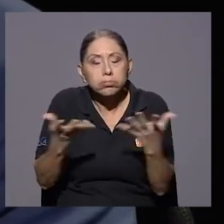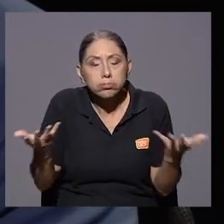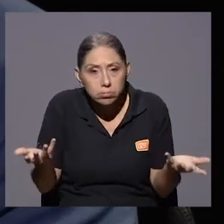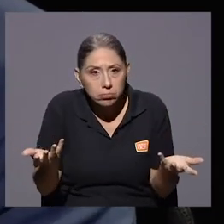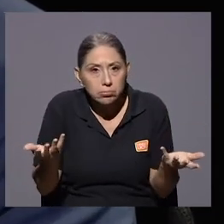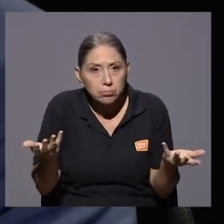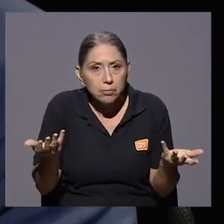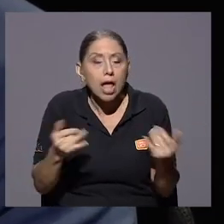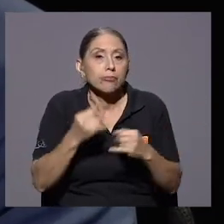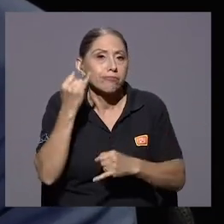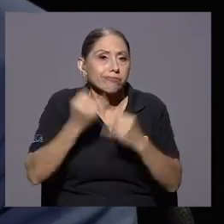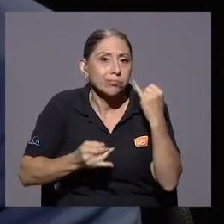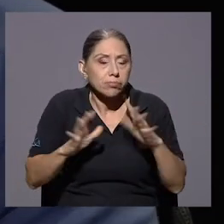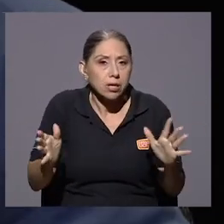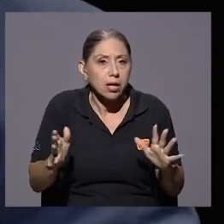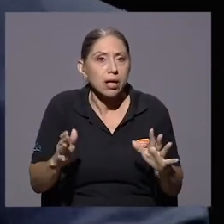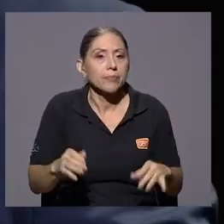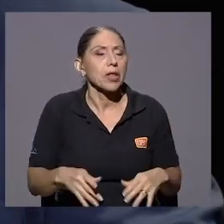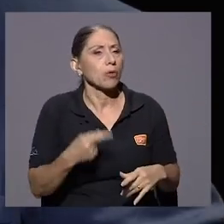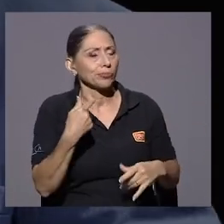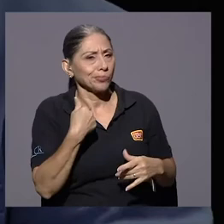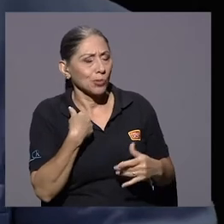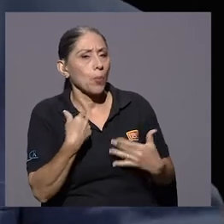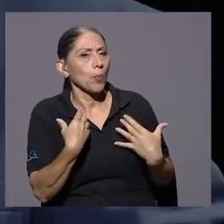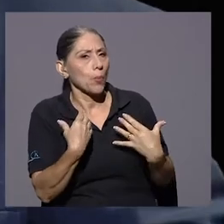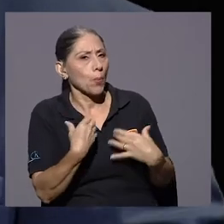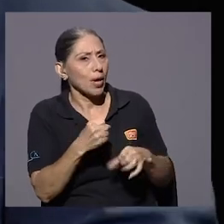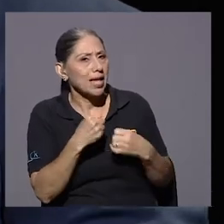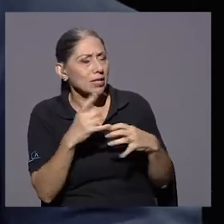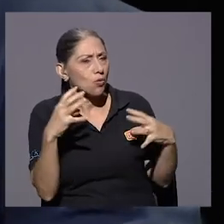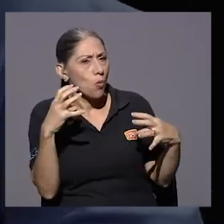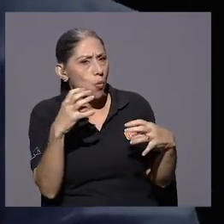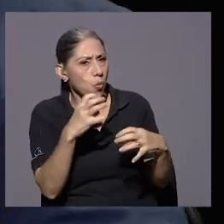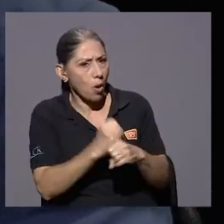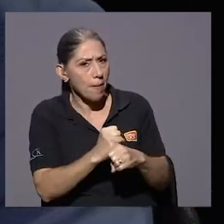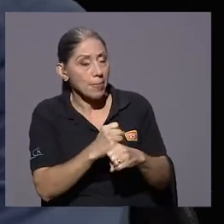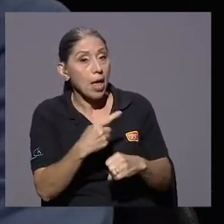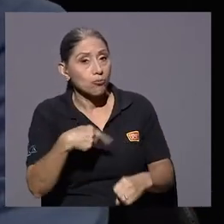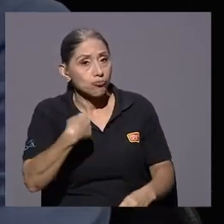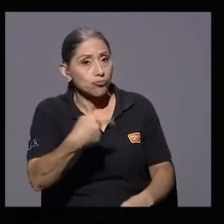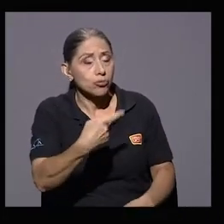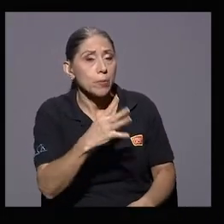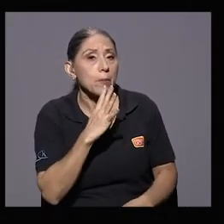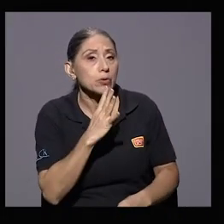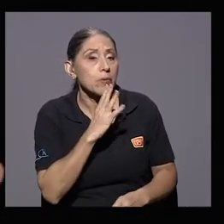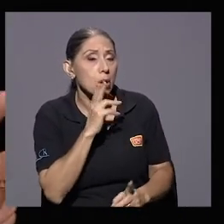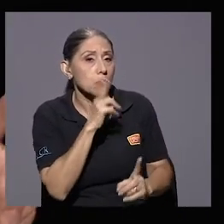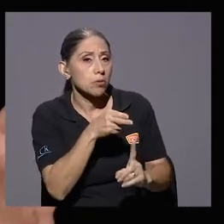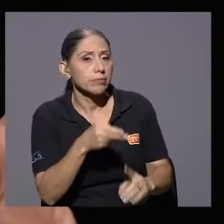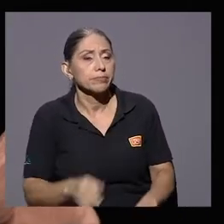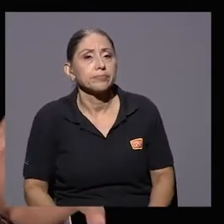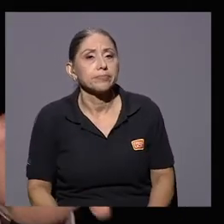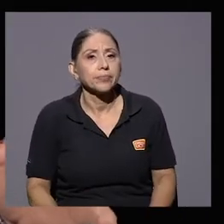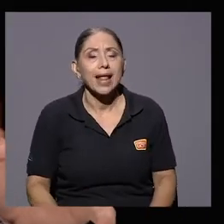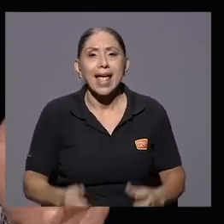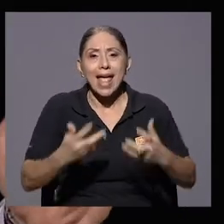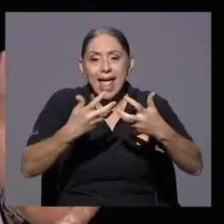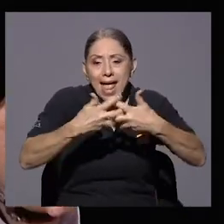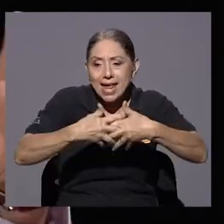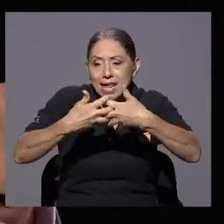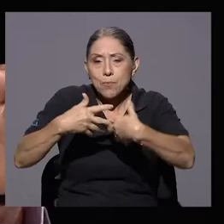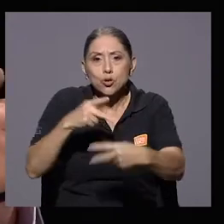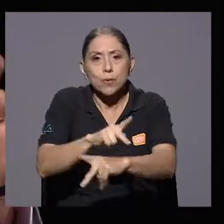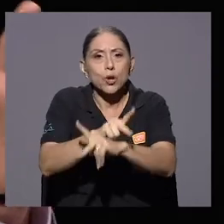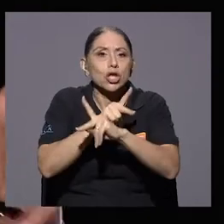normal. Ahí fue también donde... Voy a hacer un balance, Don Lenin, voy a hacer un balance porque vamos a seguir sobre eso. Equipos de